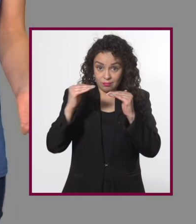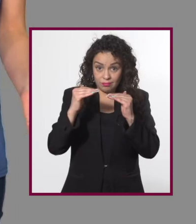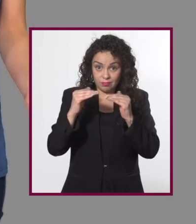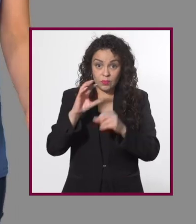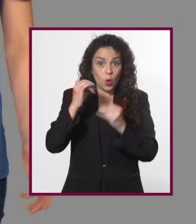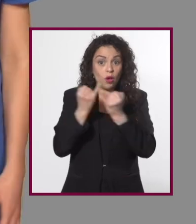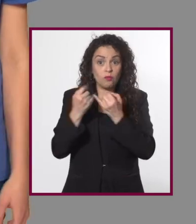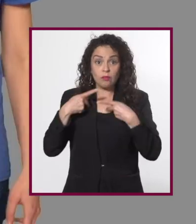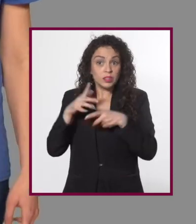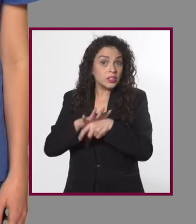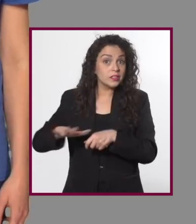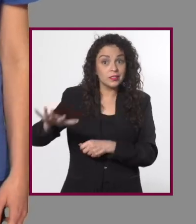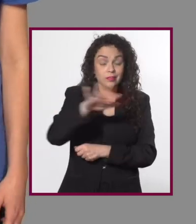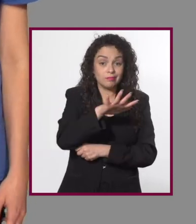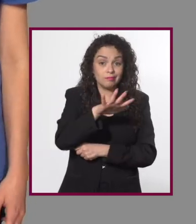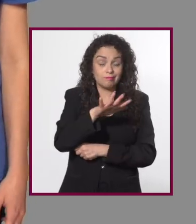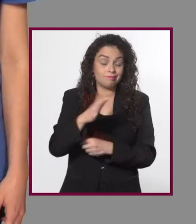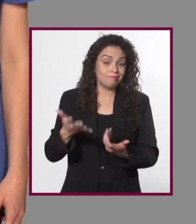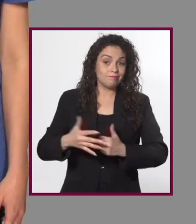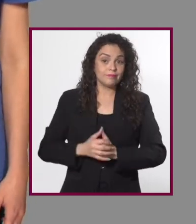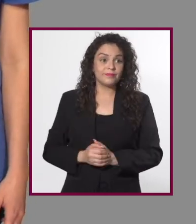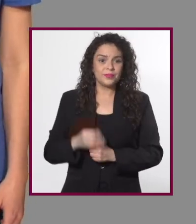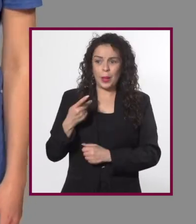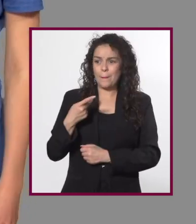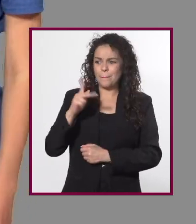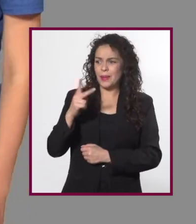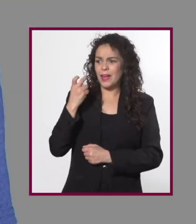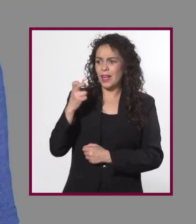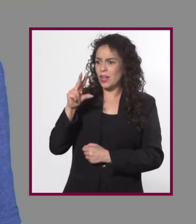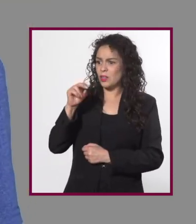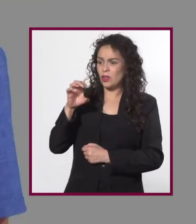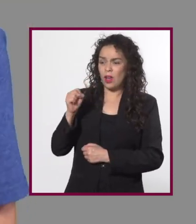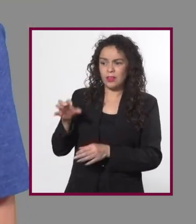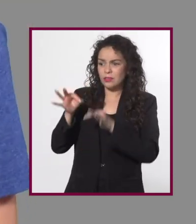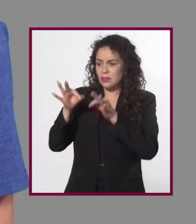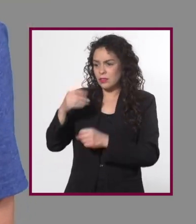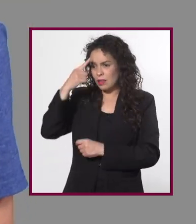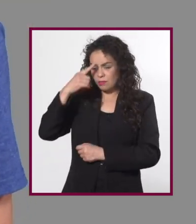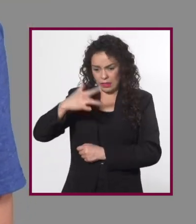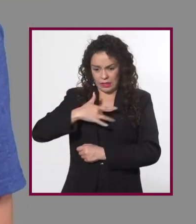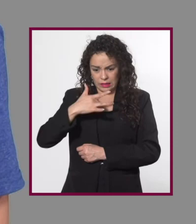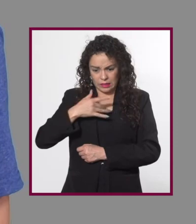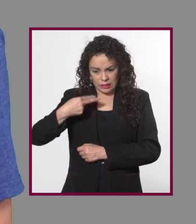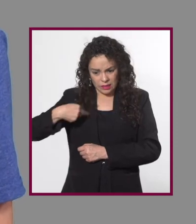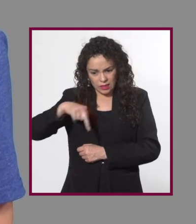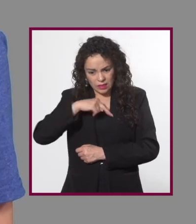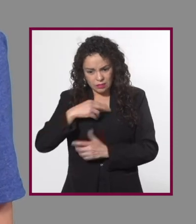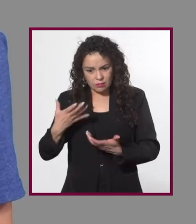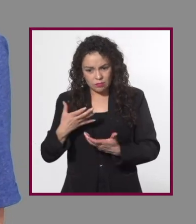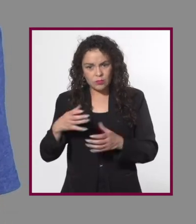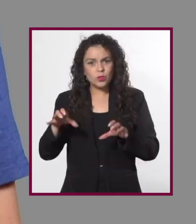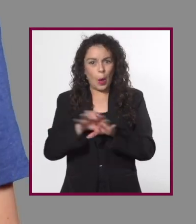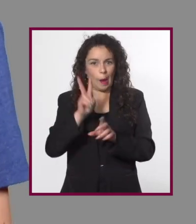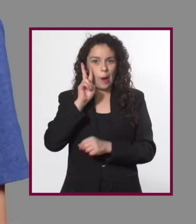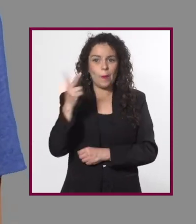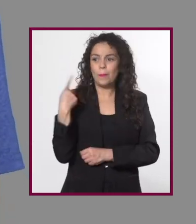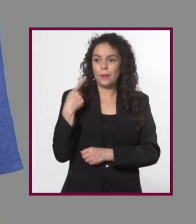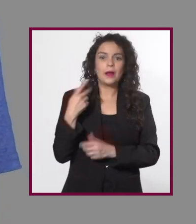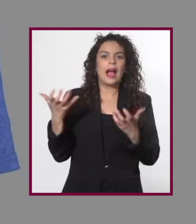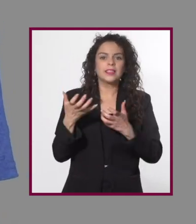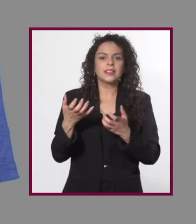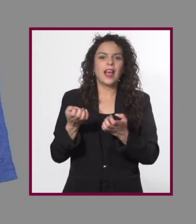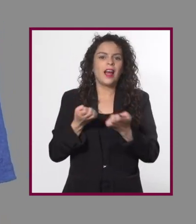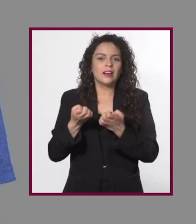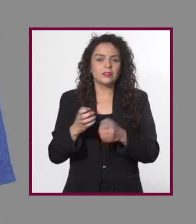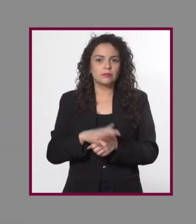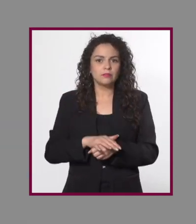o al resto de la población. Pero Hugo, si esto no es suficiente para sensibilizarnos, ¿qué te parece si hacemos